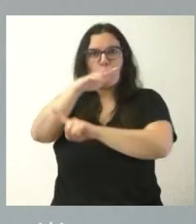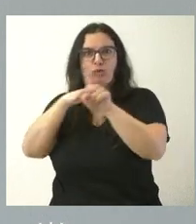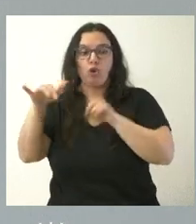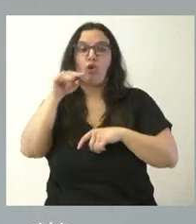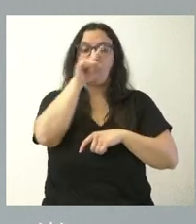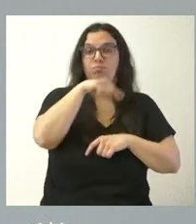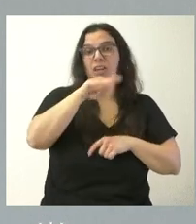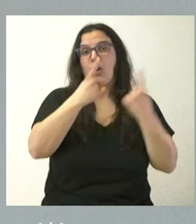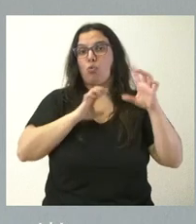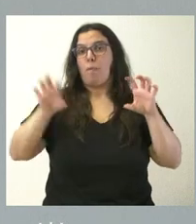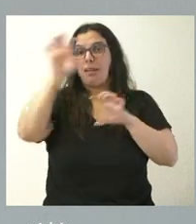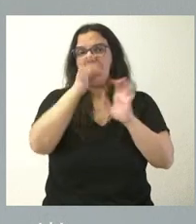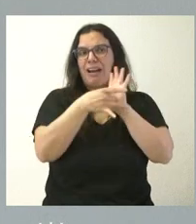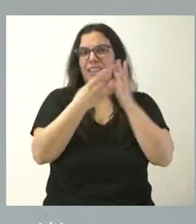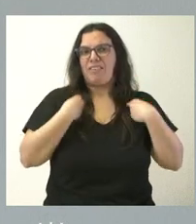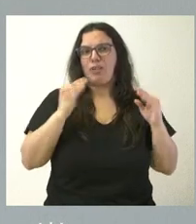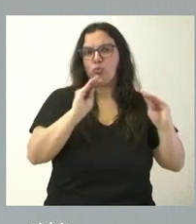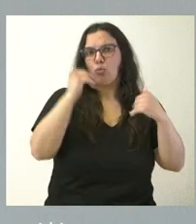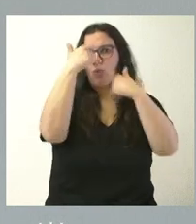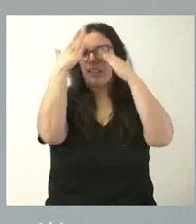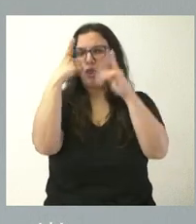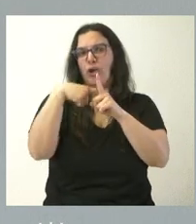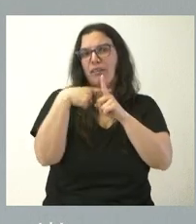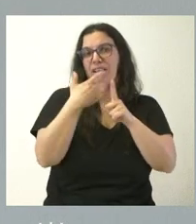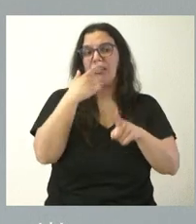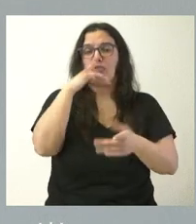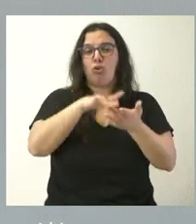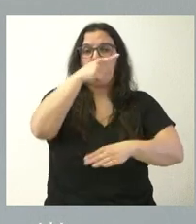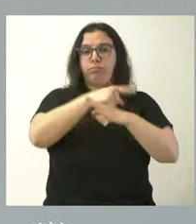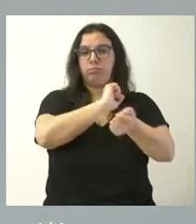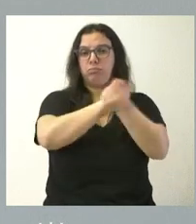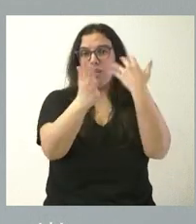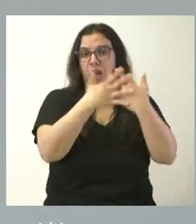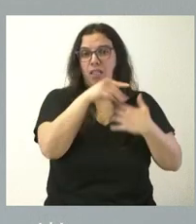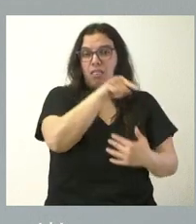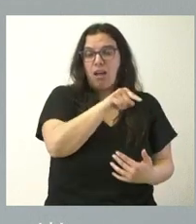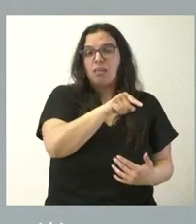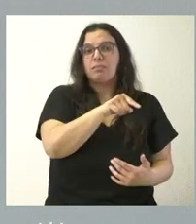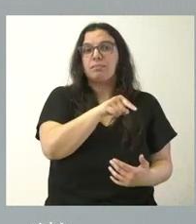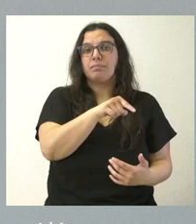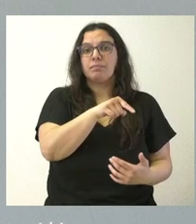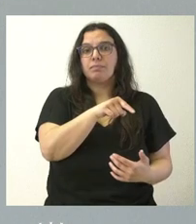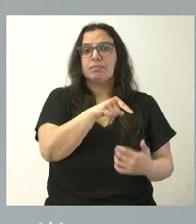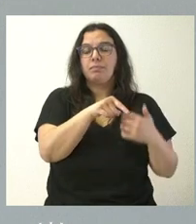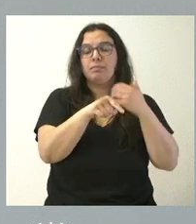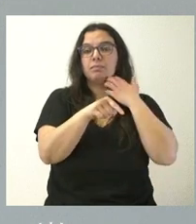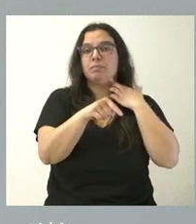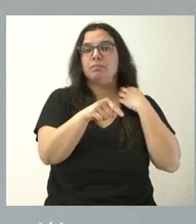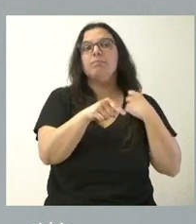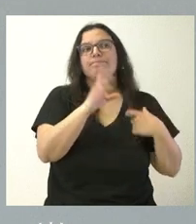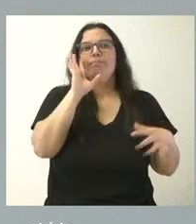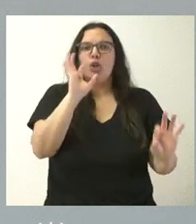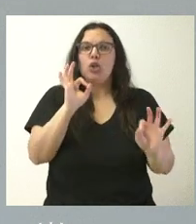y de atención de los presos que hayan sido internados en estos centros procedentes de Castilla y León, pues